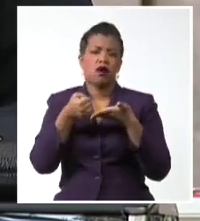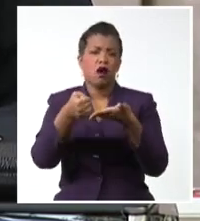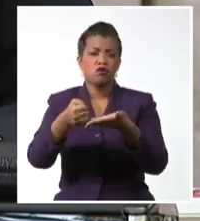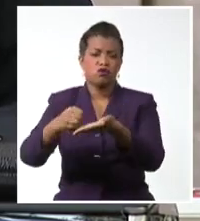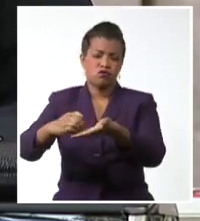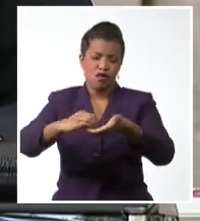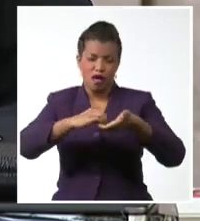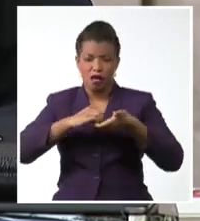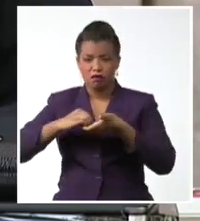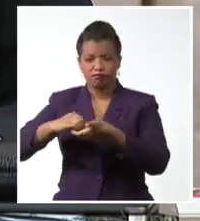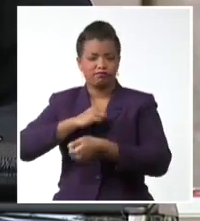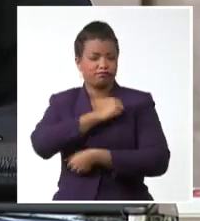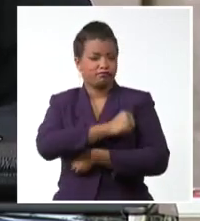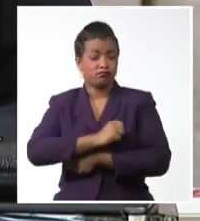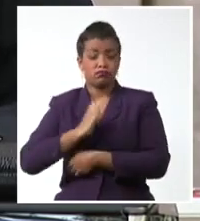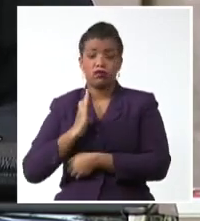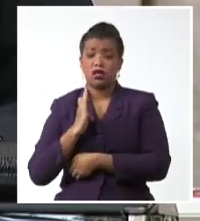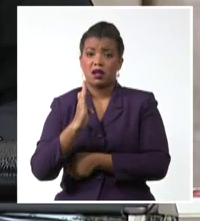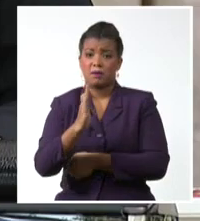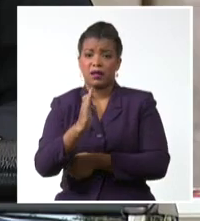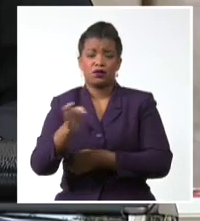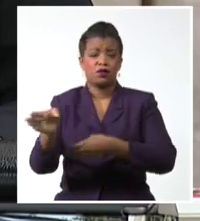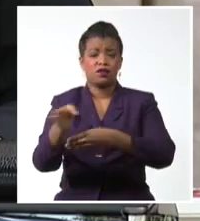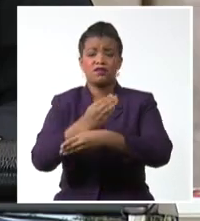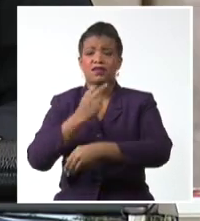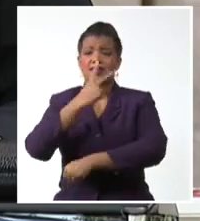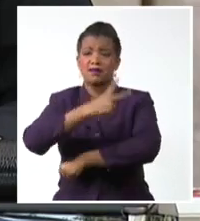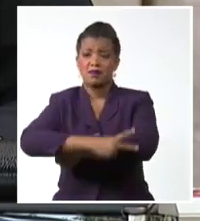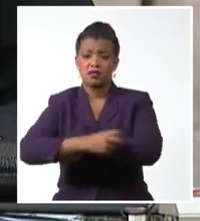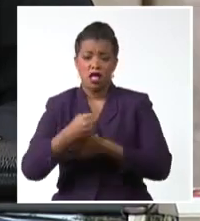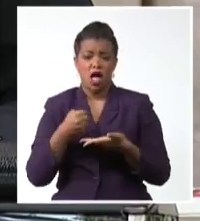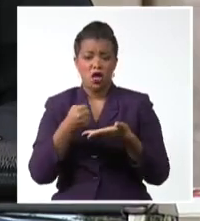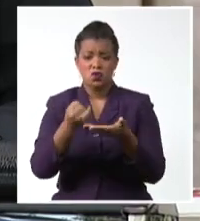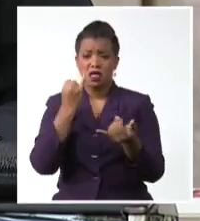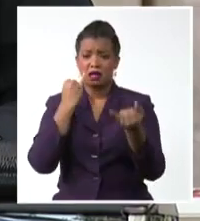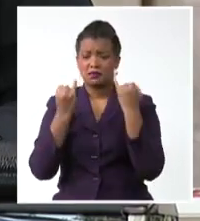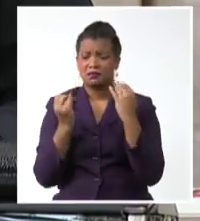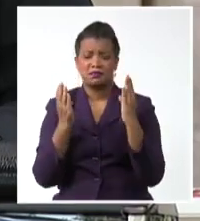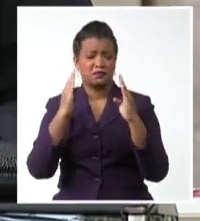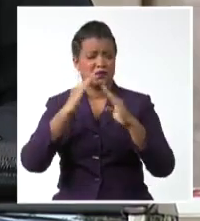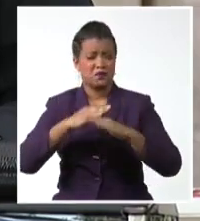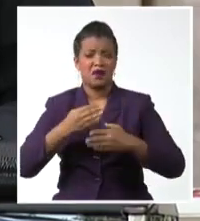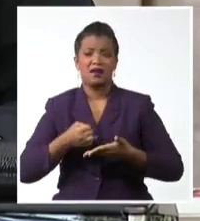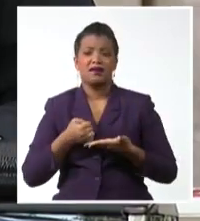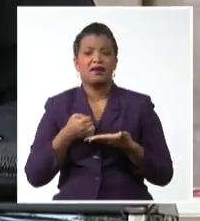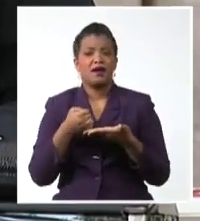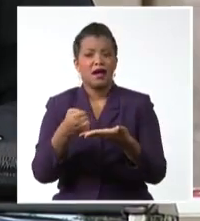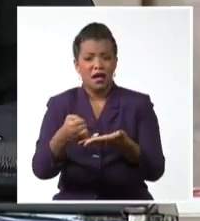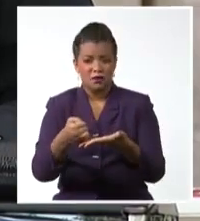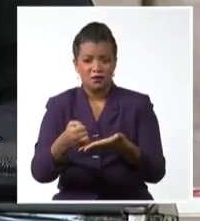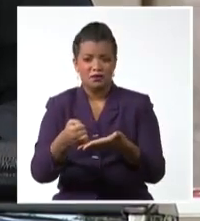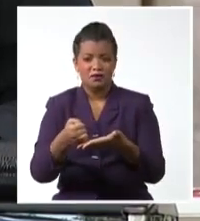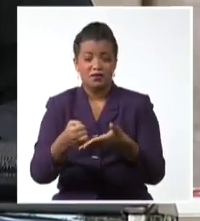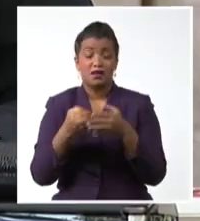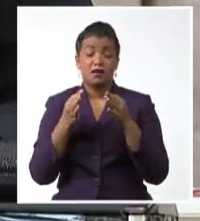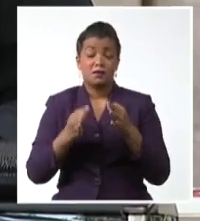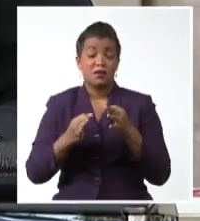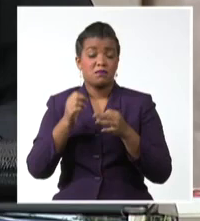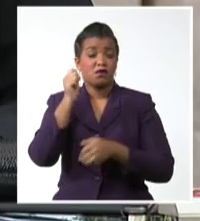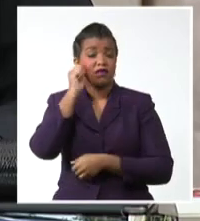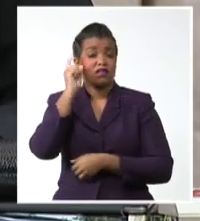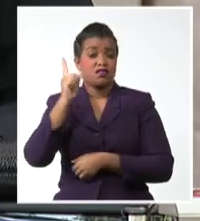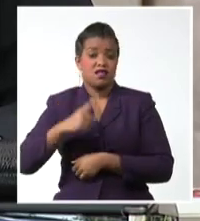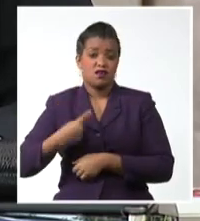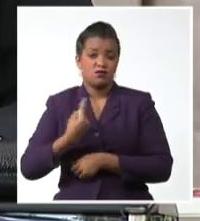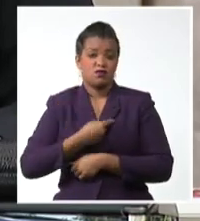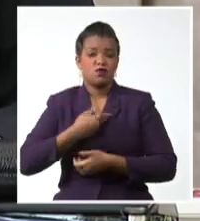sobre la base de respeto mutuo la ayuda desinteresada y la complementaridad bajo el principio invariable de